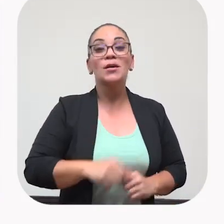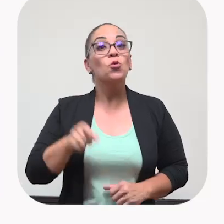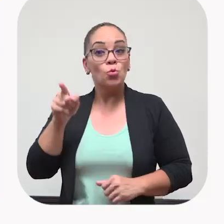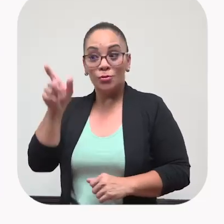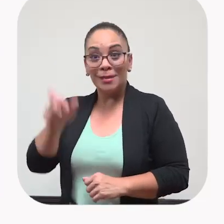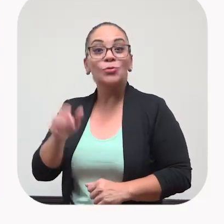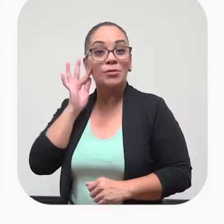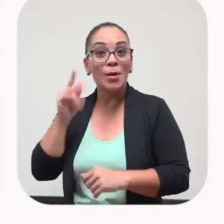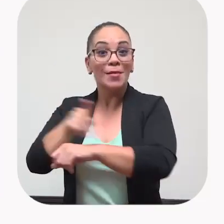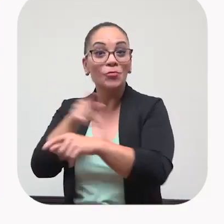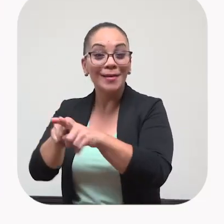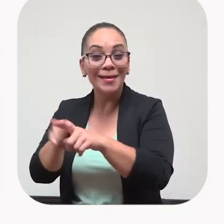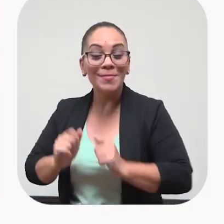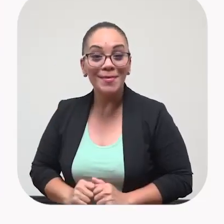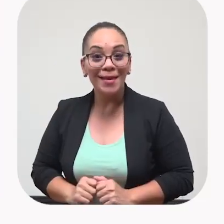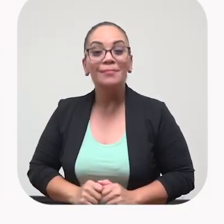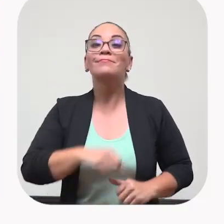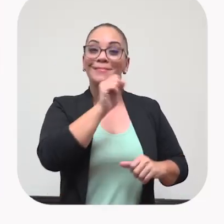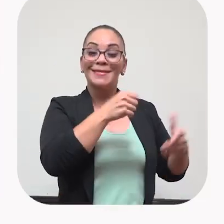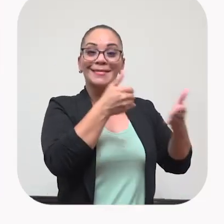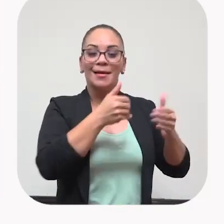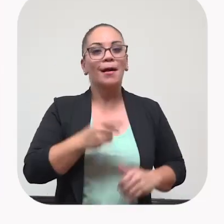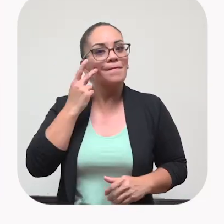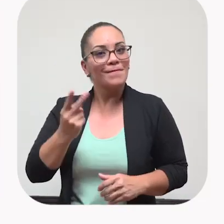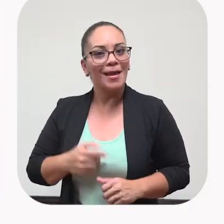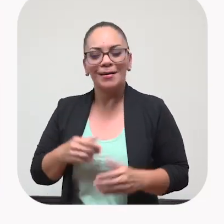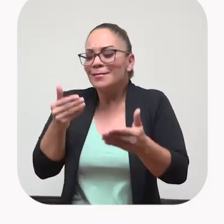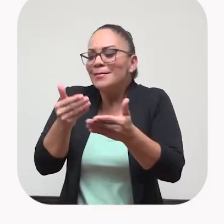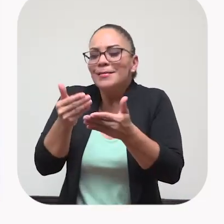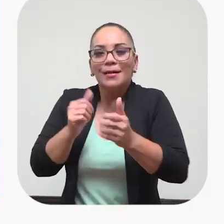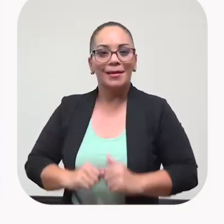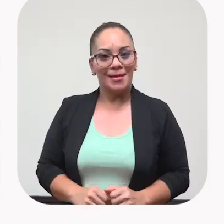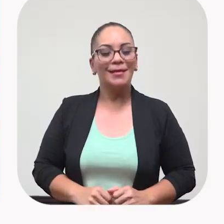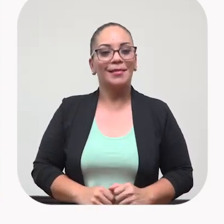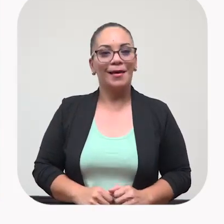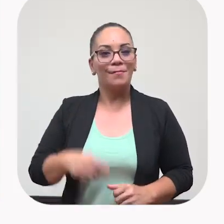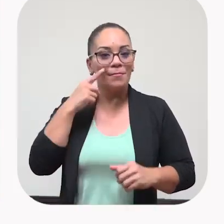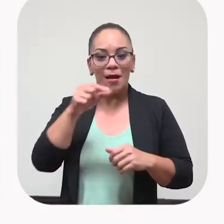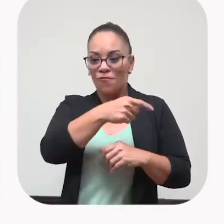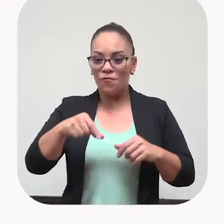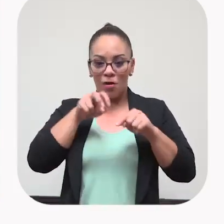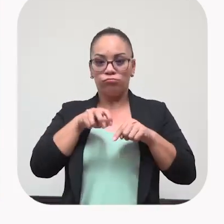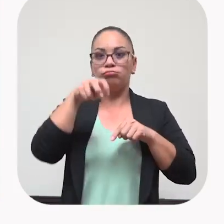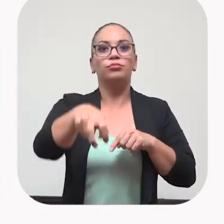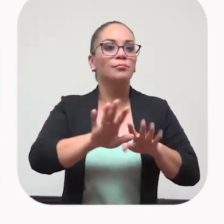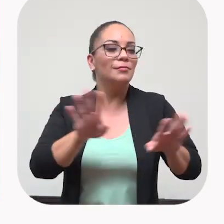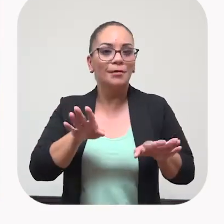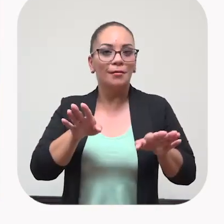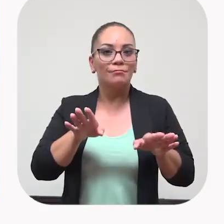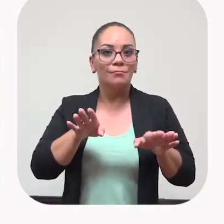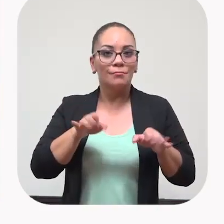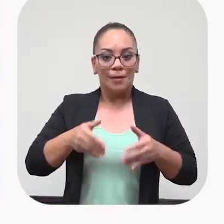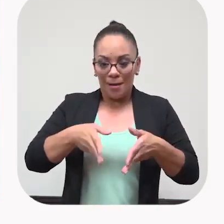Y usted es una señora de Purral también. Cerca, sí. Vea, ahí cerquitica, porque es cruzando. Sí, cerquitica, cruzando, ajá, cruzando la